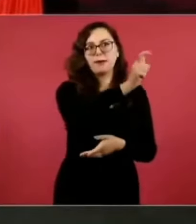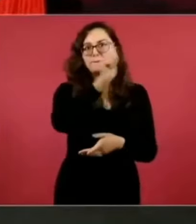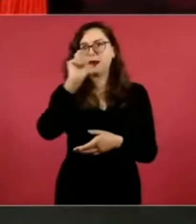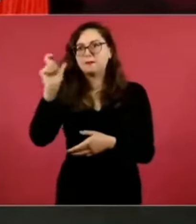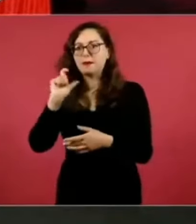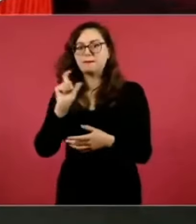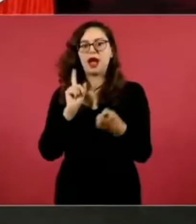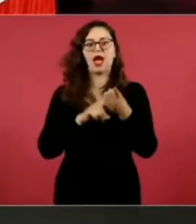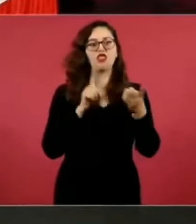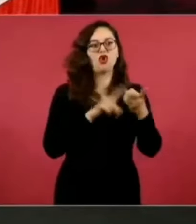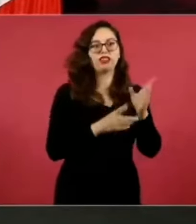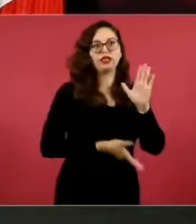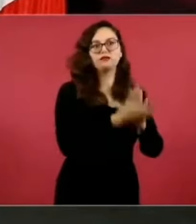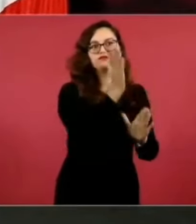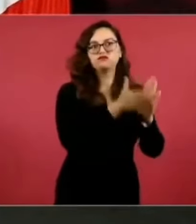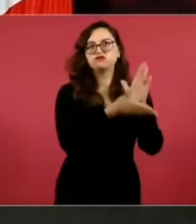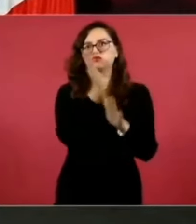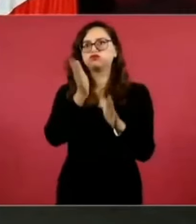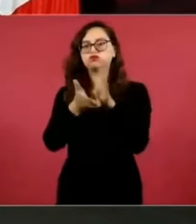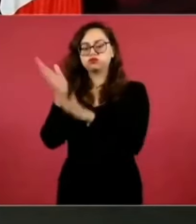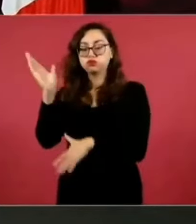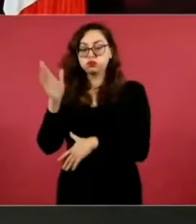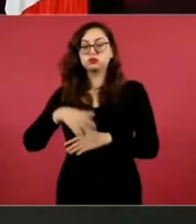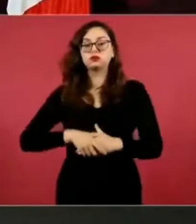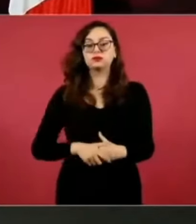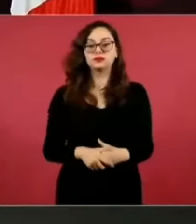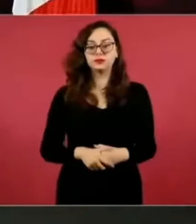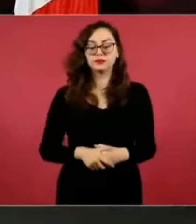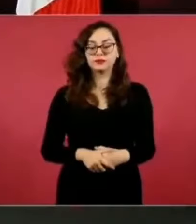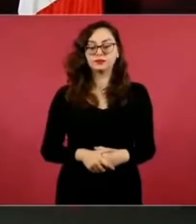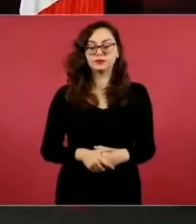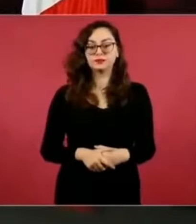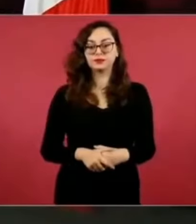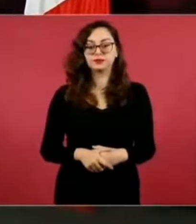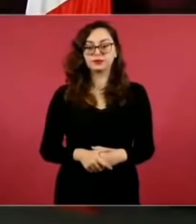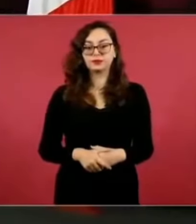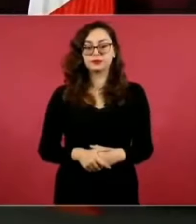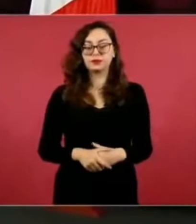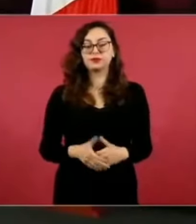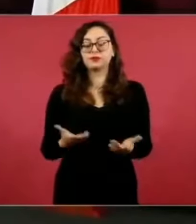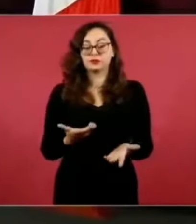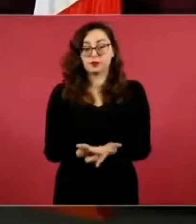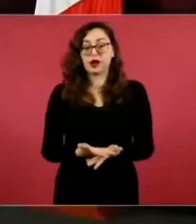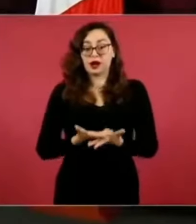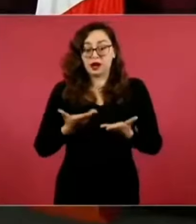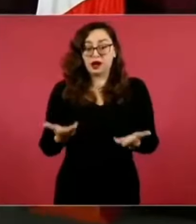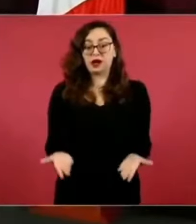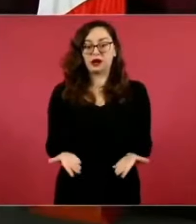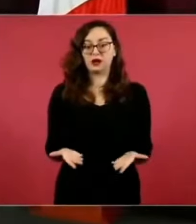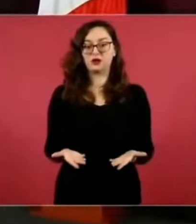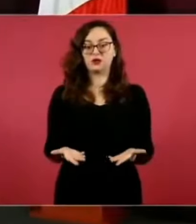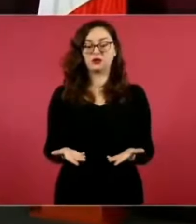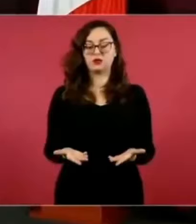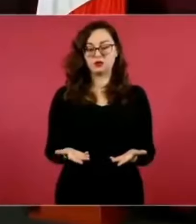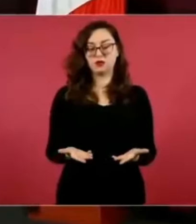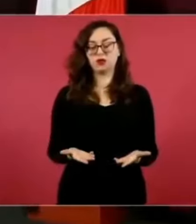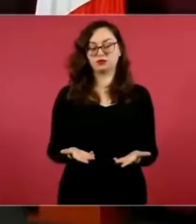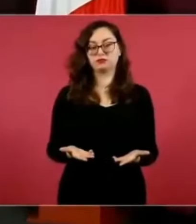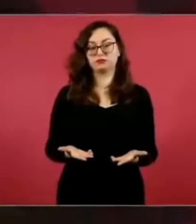corresponde a nosotros y, en efecto,